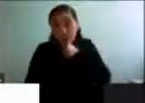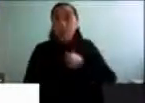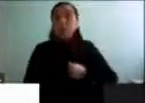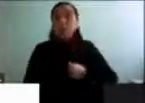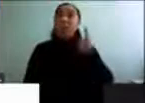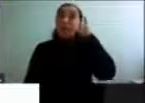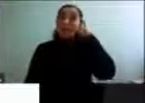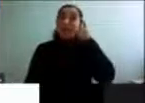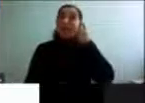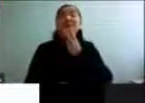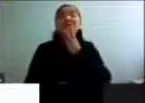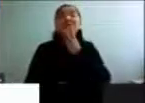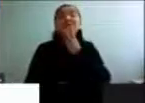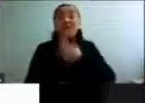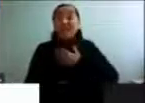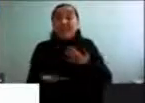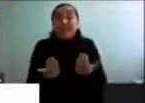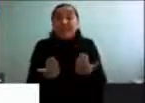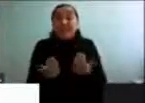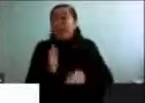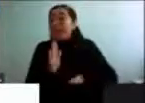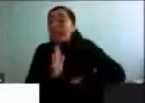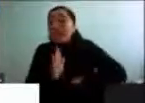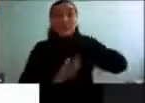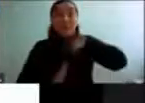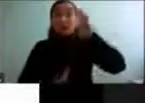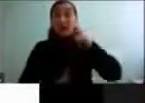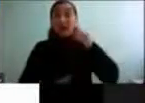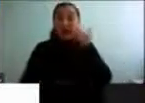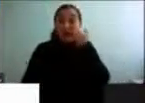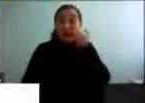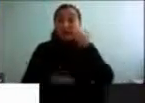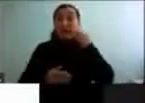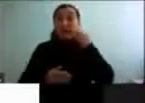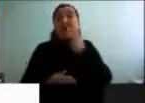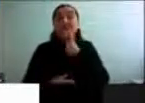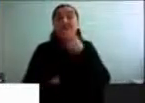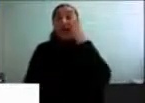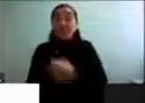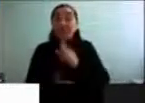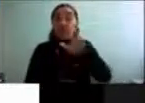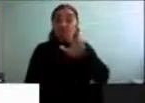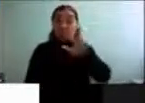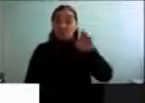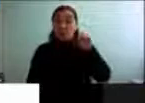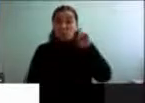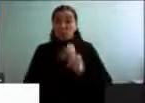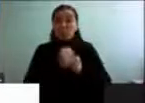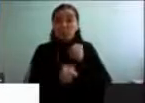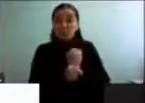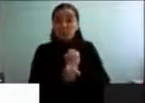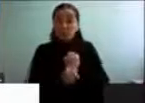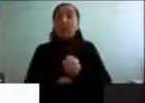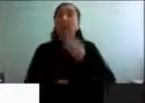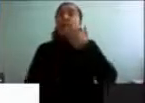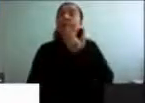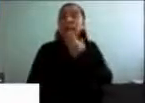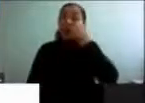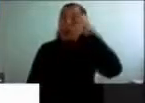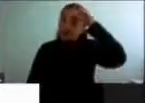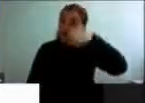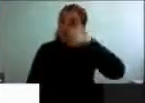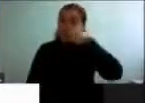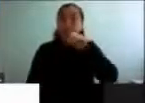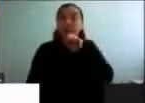más alta de toda la región, casi 80 años. También sabemos que este envejecimiento